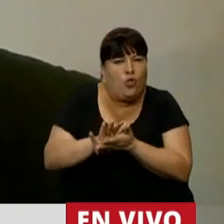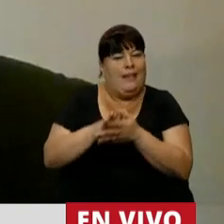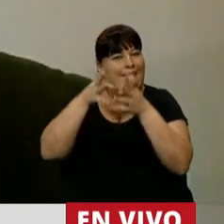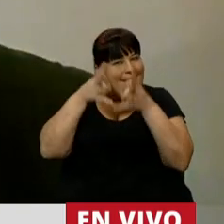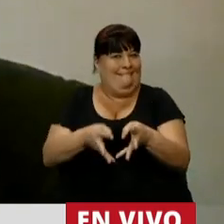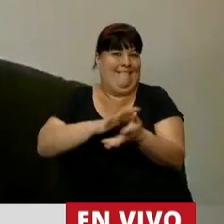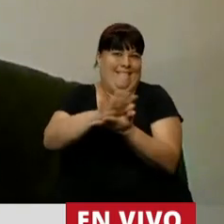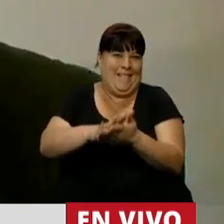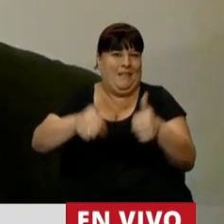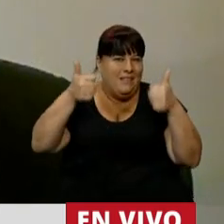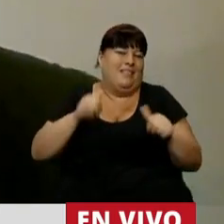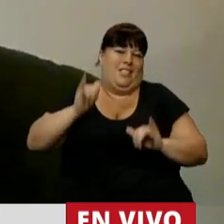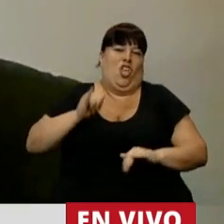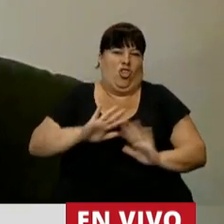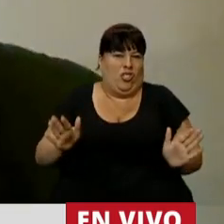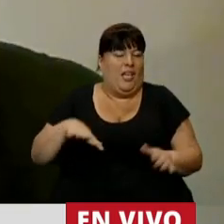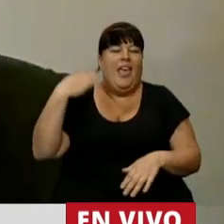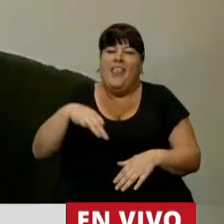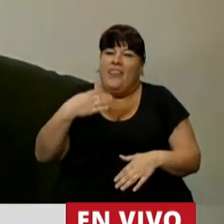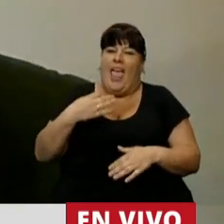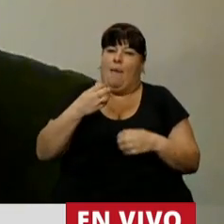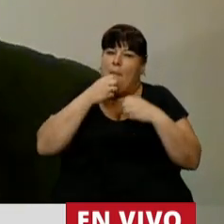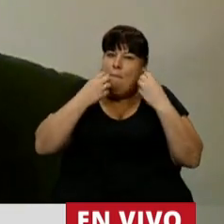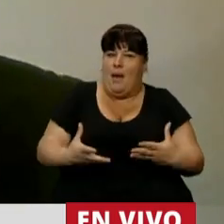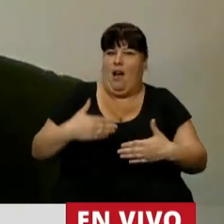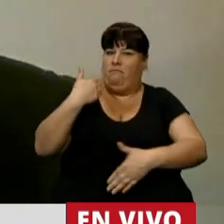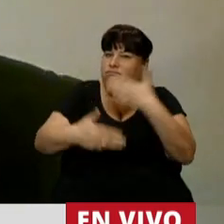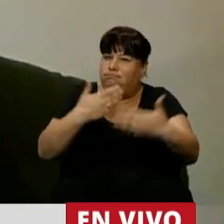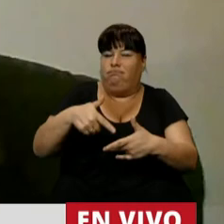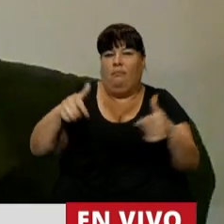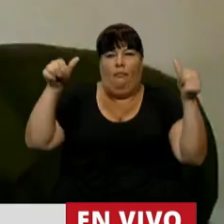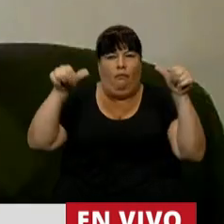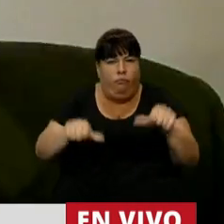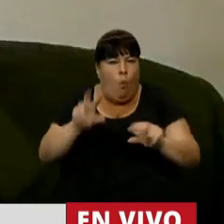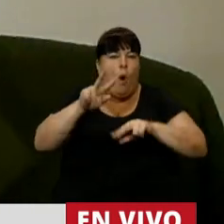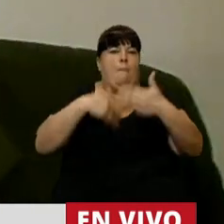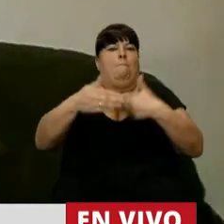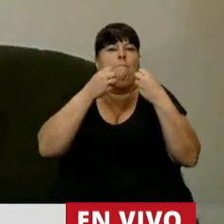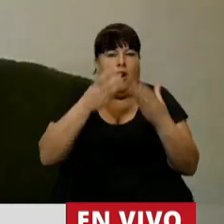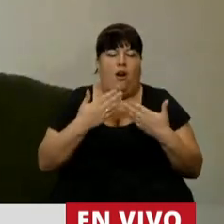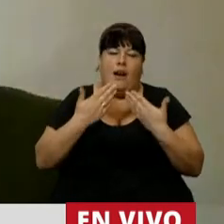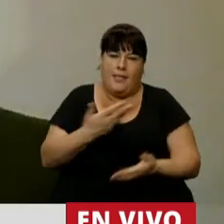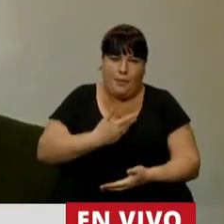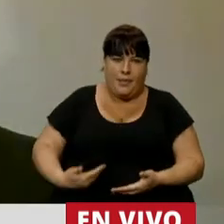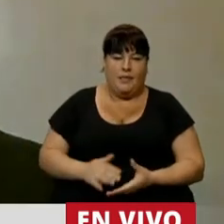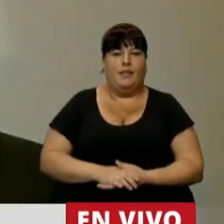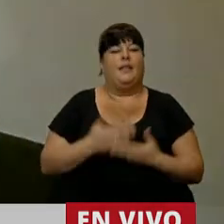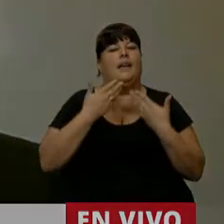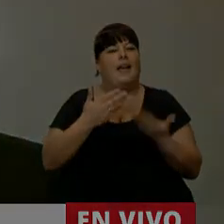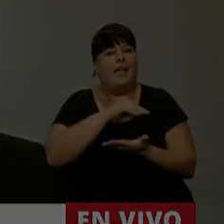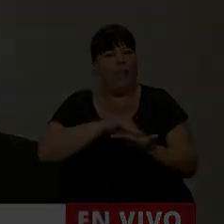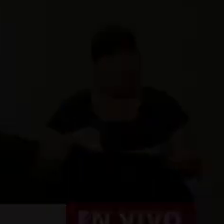ataquemos los de una vez por todas porque tenemos que salir definitivamente de esta decadencia que no merecemos gracias señor presidente gracias diputado